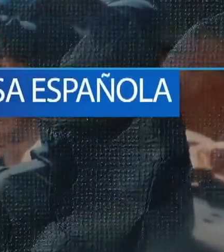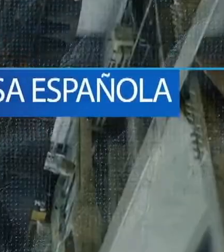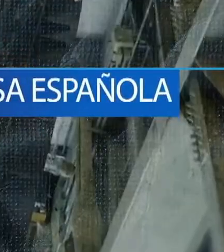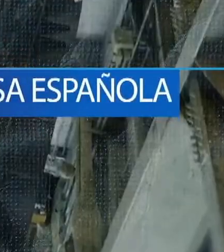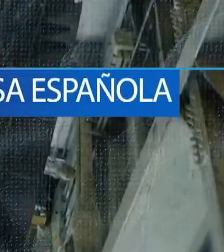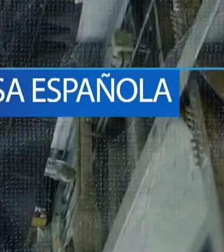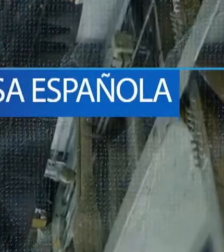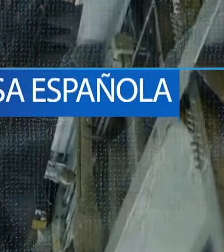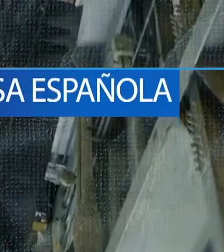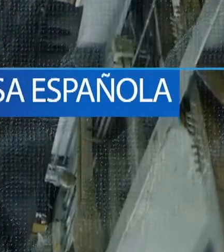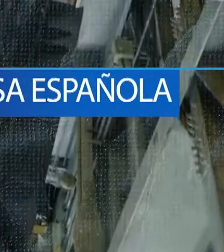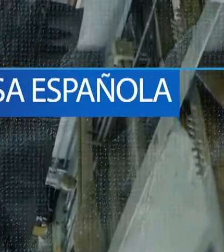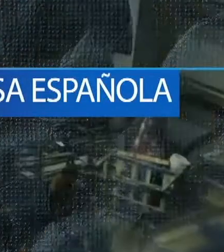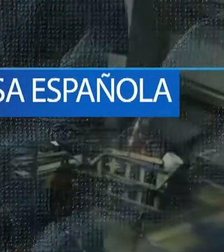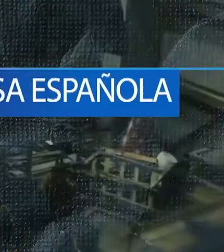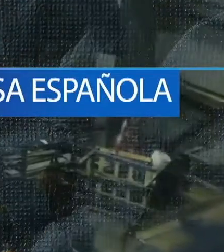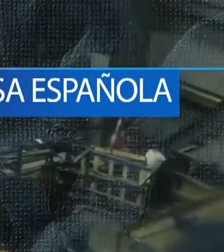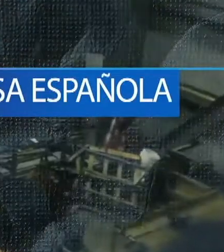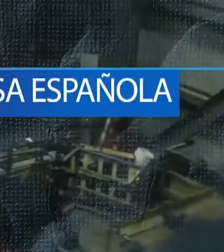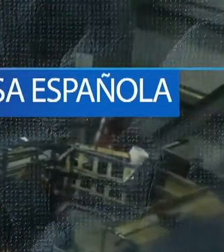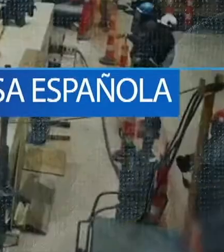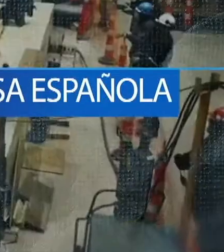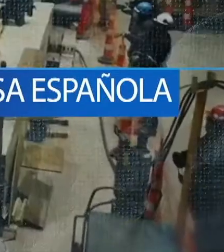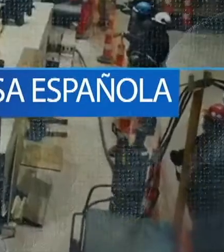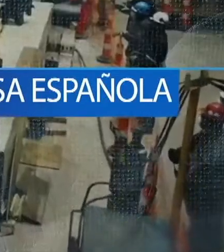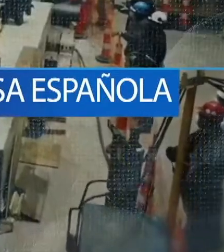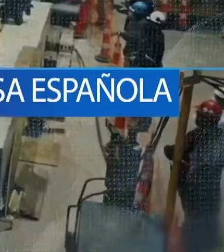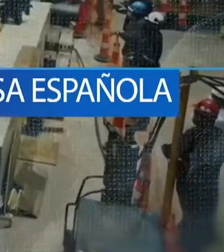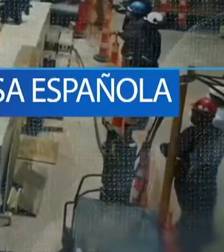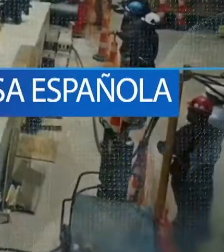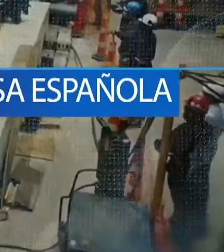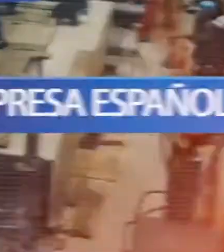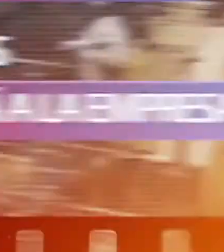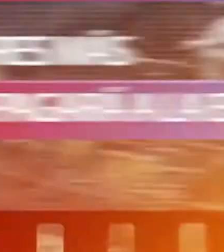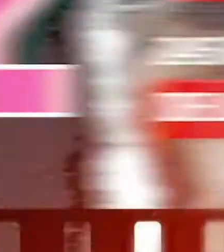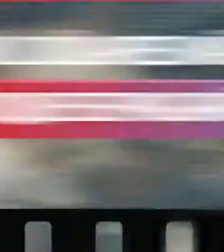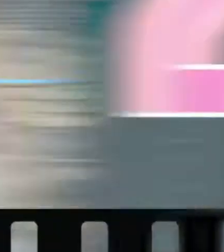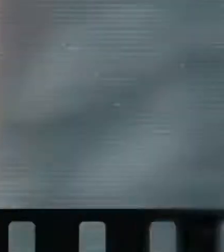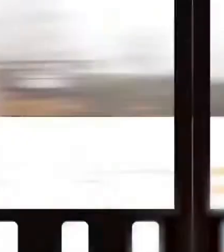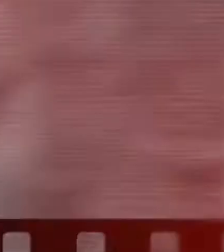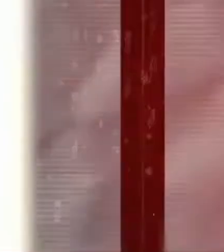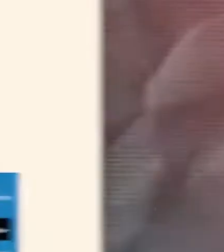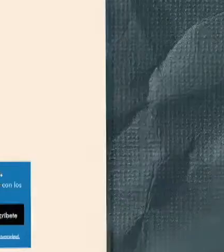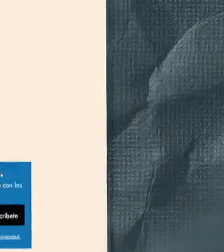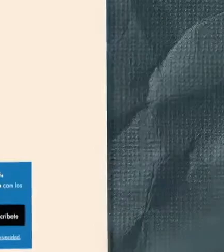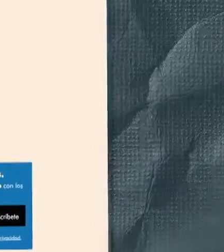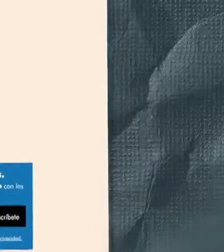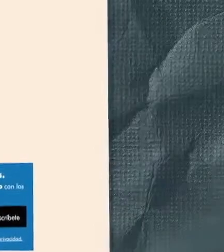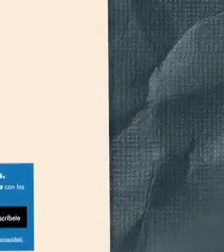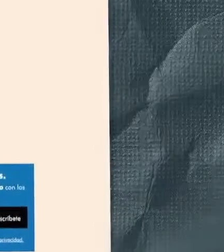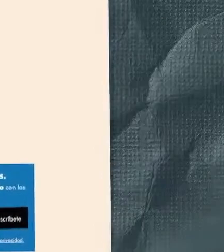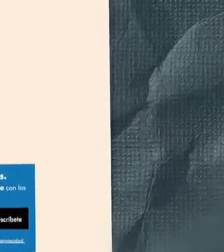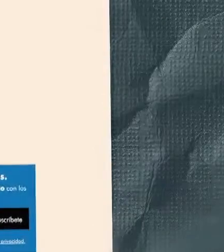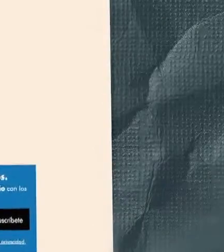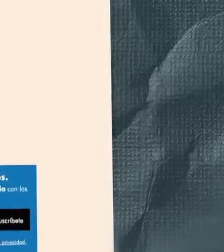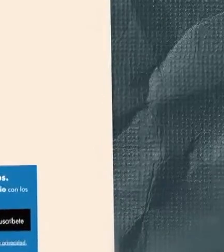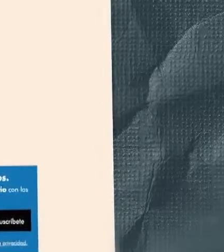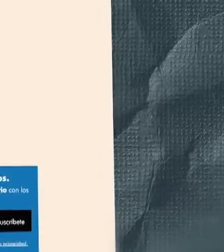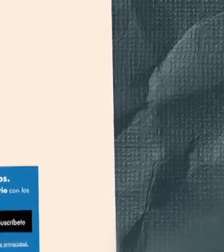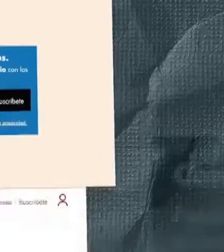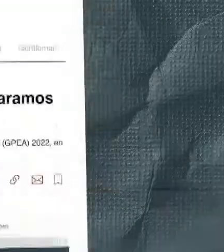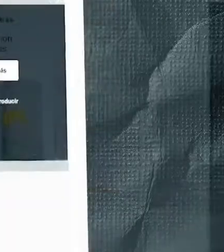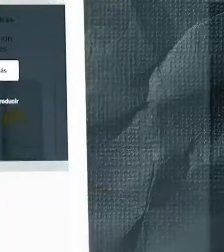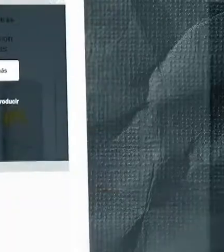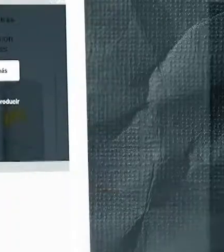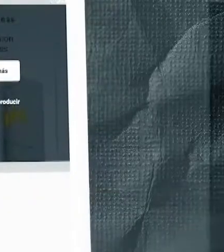245 mil dólares más de lo que se pagará a la empresa española. Apenas hace un año, los medios de